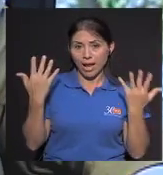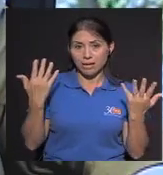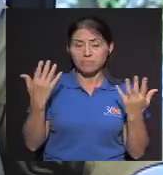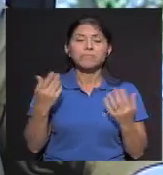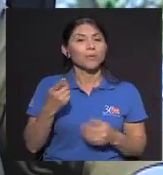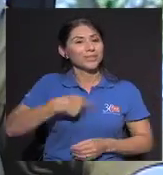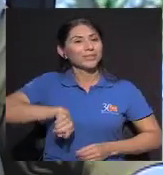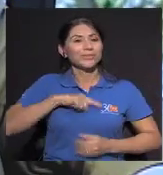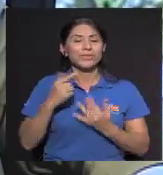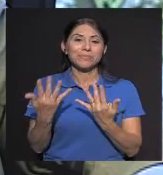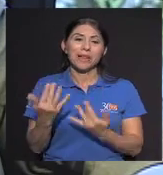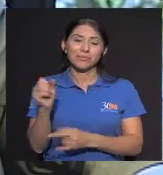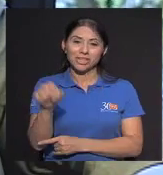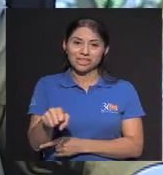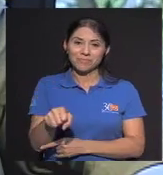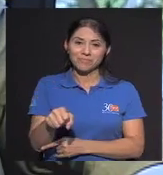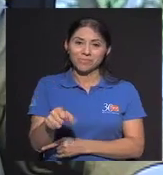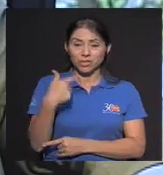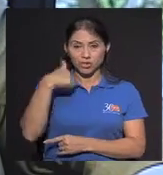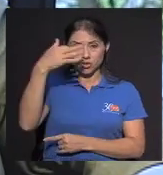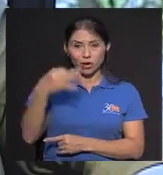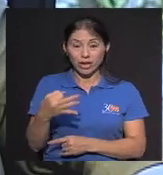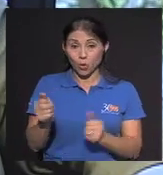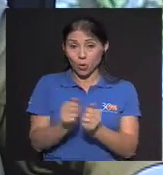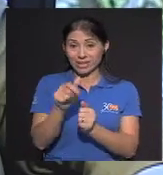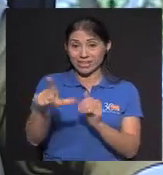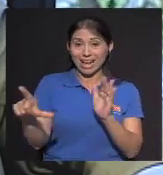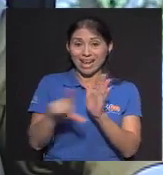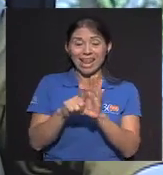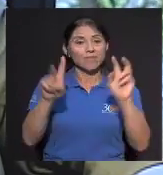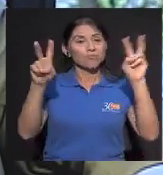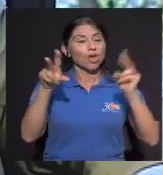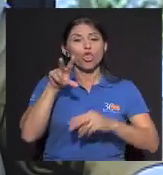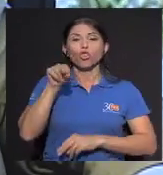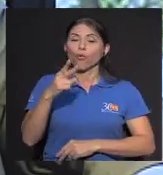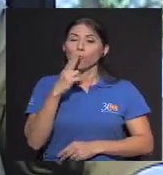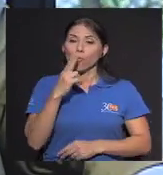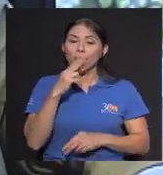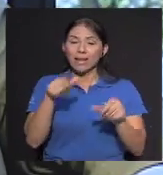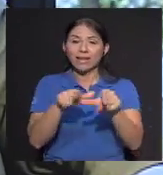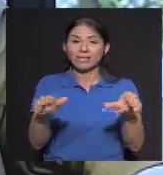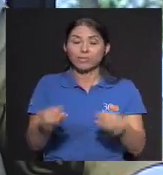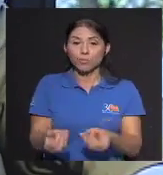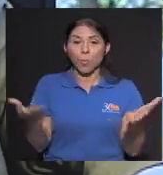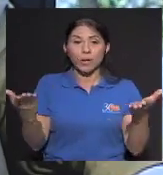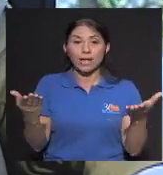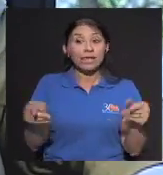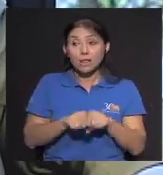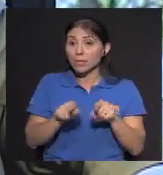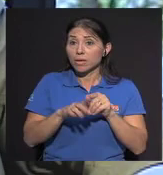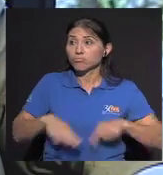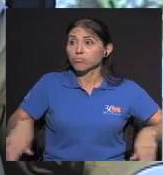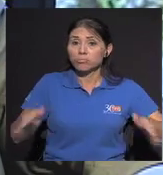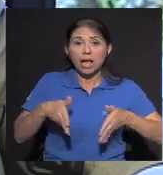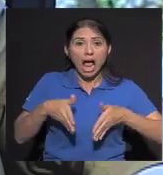Esperamos que sí Yo creo que Con esta ley De no fumado En sitios públicos Incluso ya Hasta en la calle Ya no se puede fumar